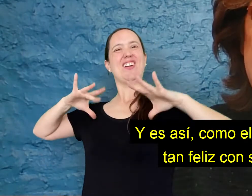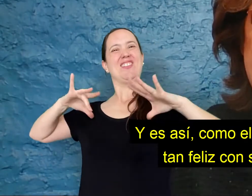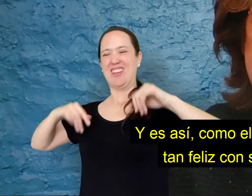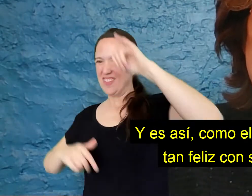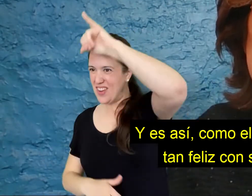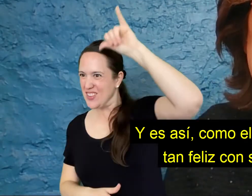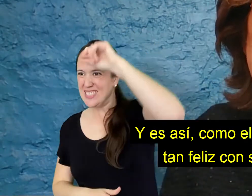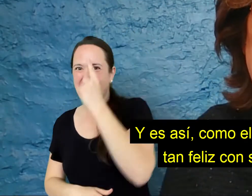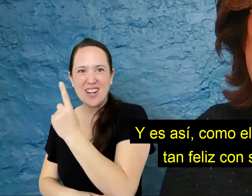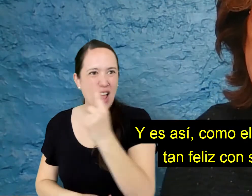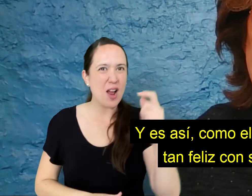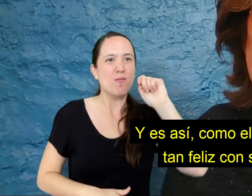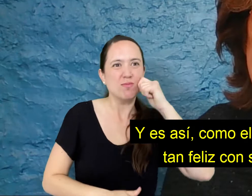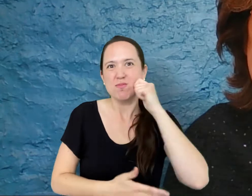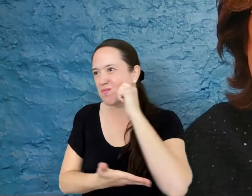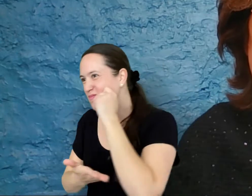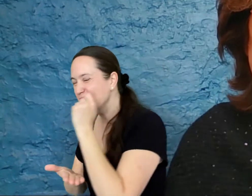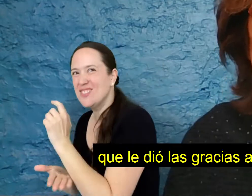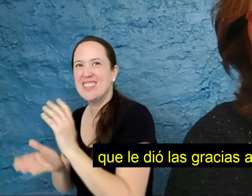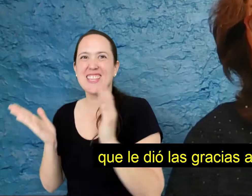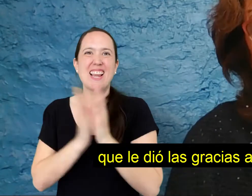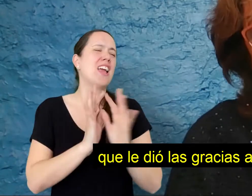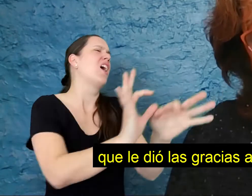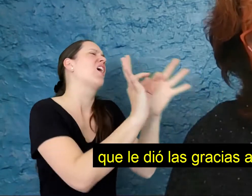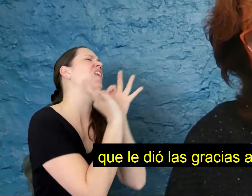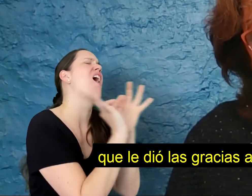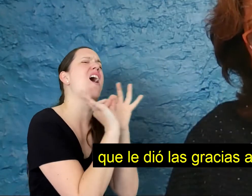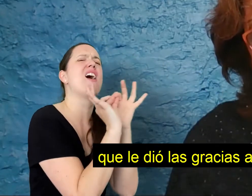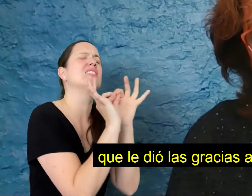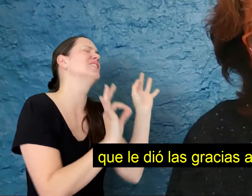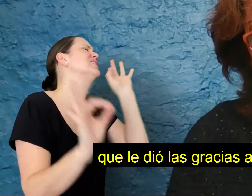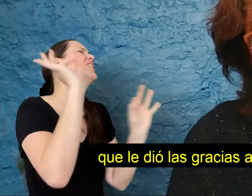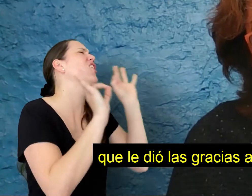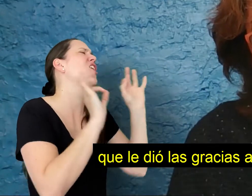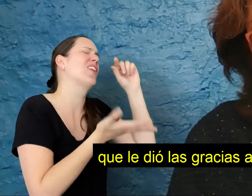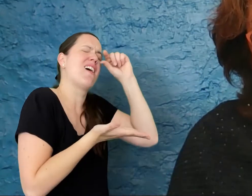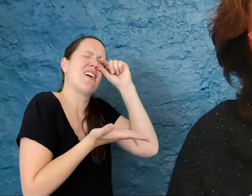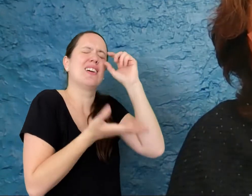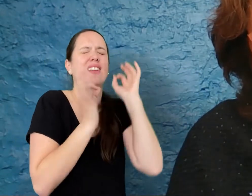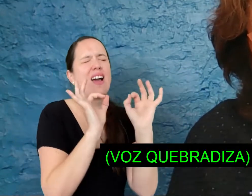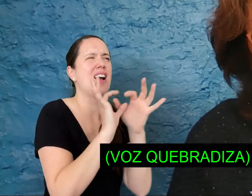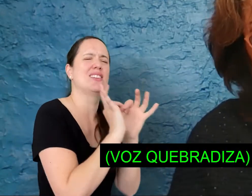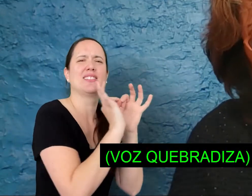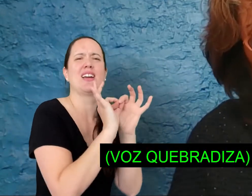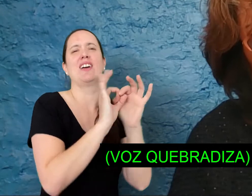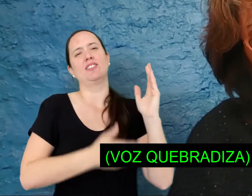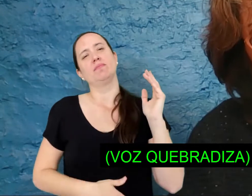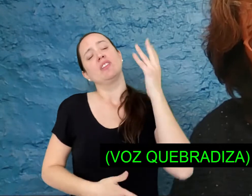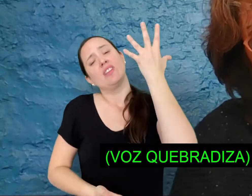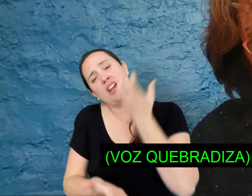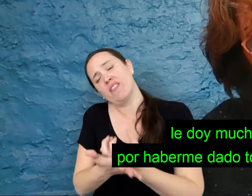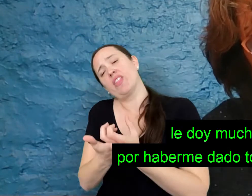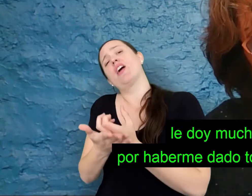tan feliz con sus amigos, que le dio las gracias a la señora gravedad. Señora